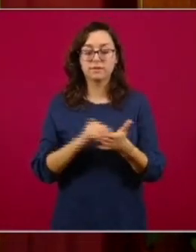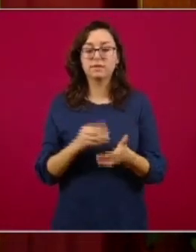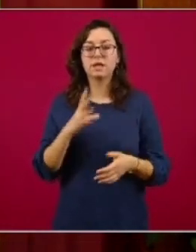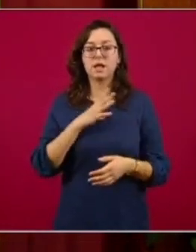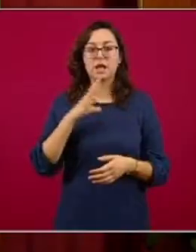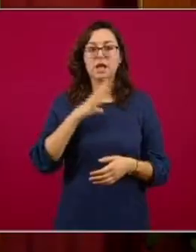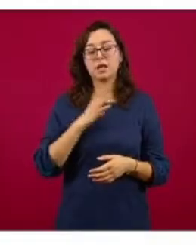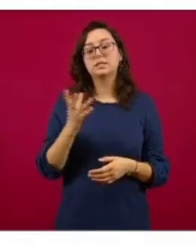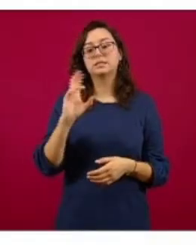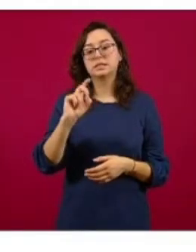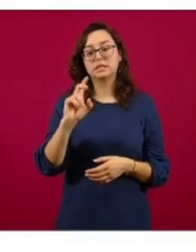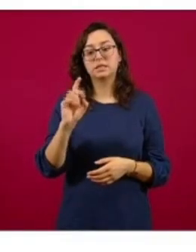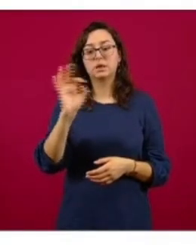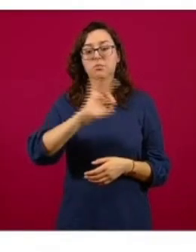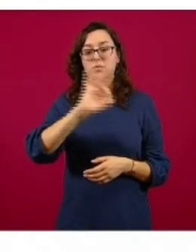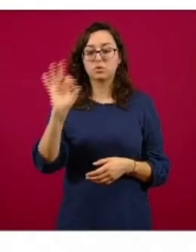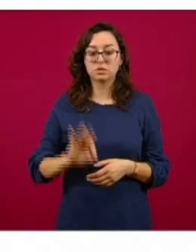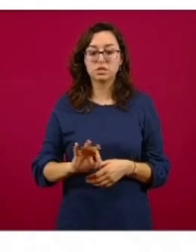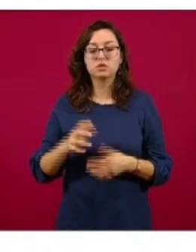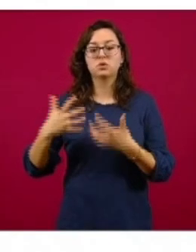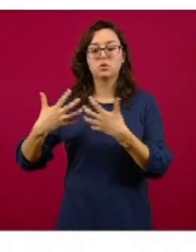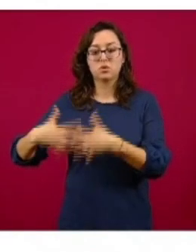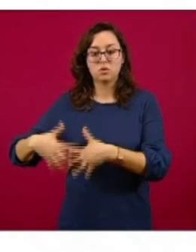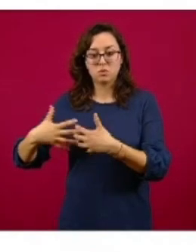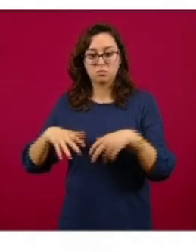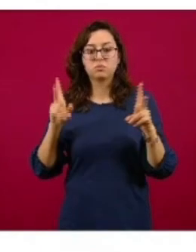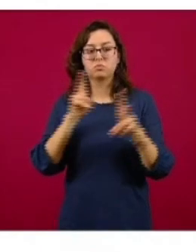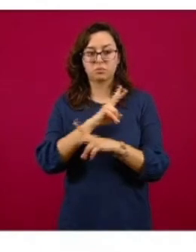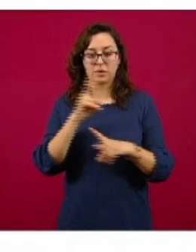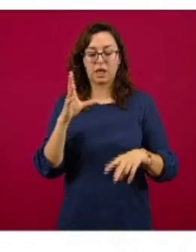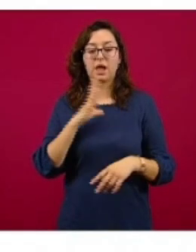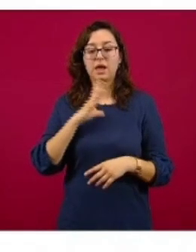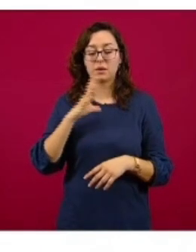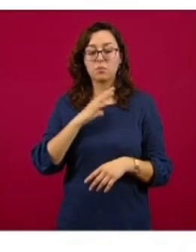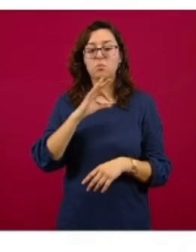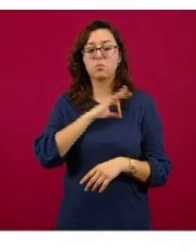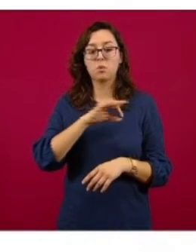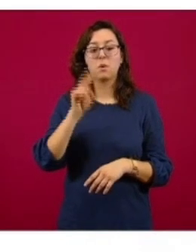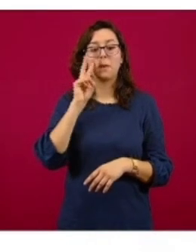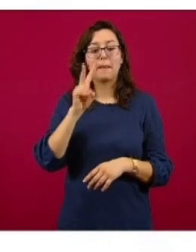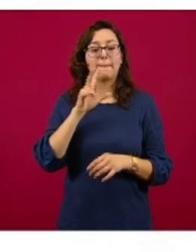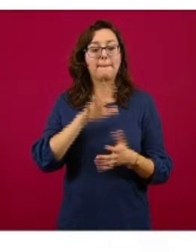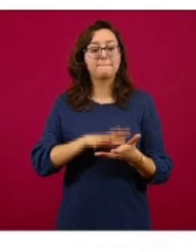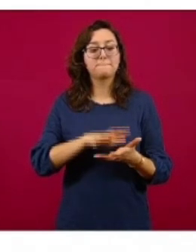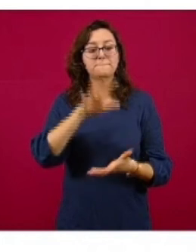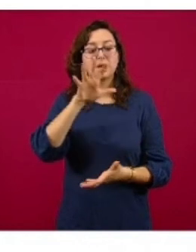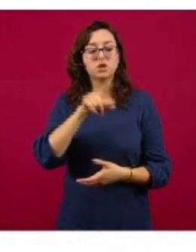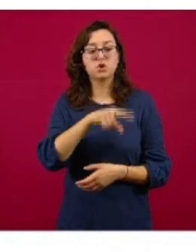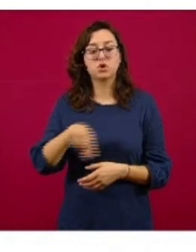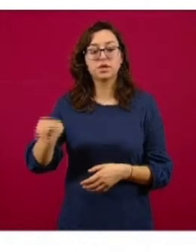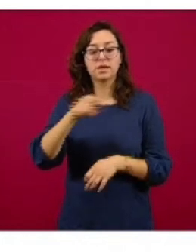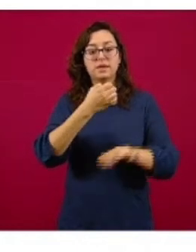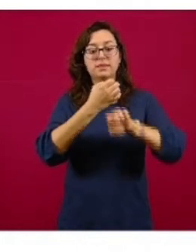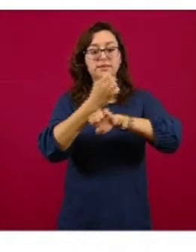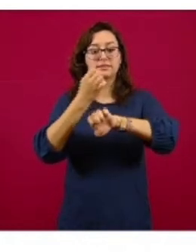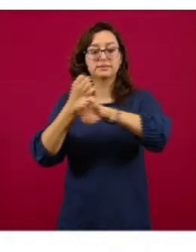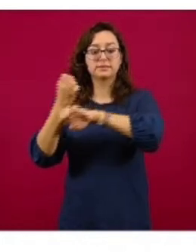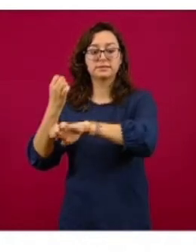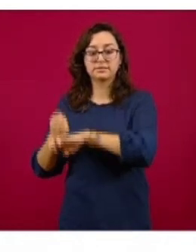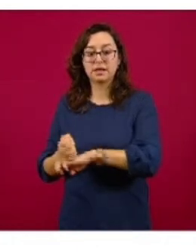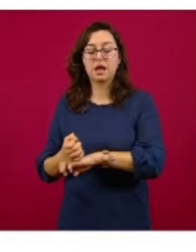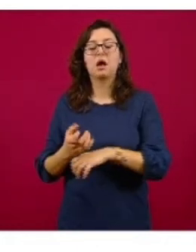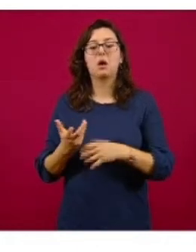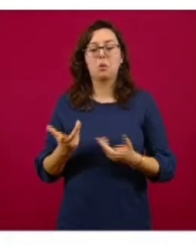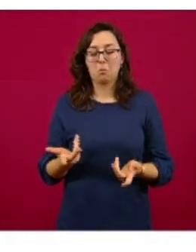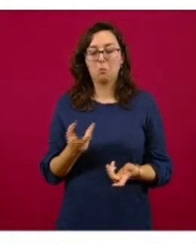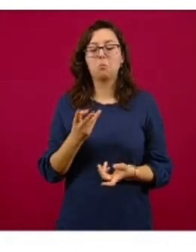% para efecto de camas con ventilador, en donde además vemos que la gran mayoría de las entidades federativas tienen una